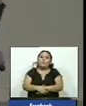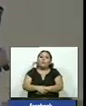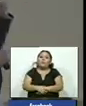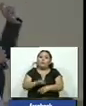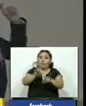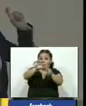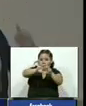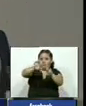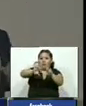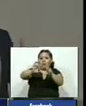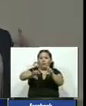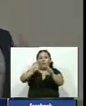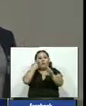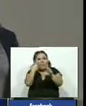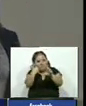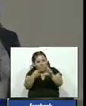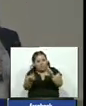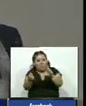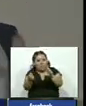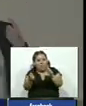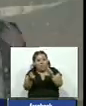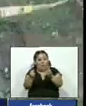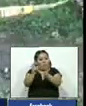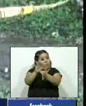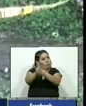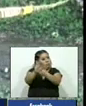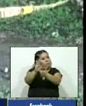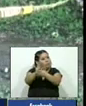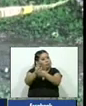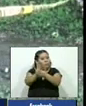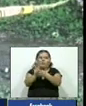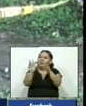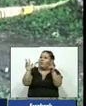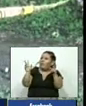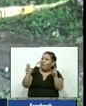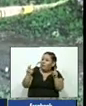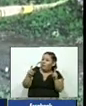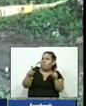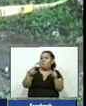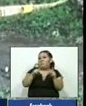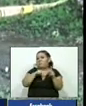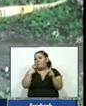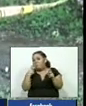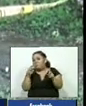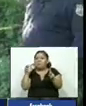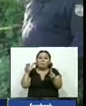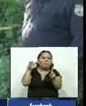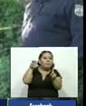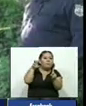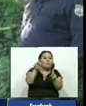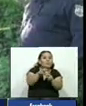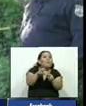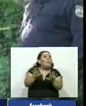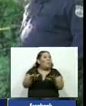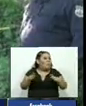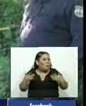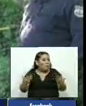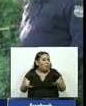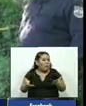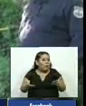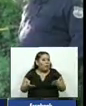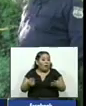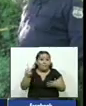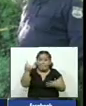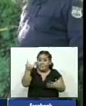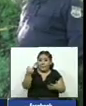revelan que los principales costos en términos de crimen y violencia es por la cantidad de capital